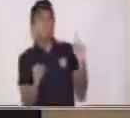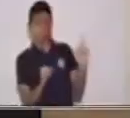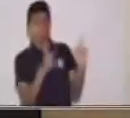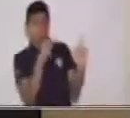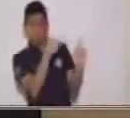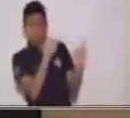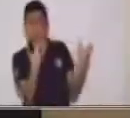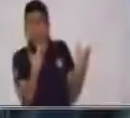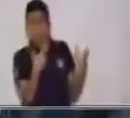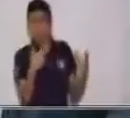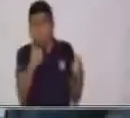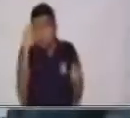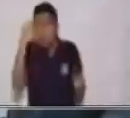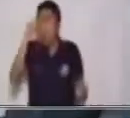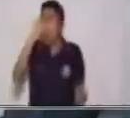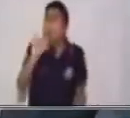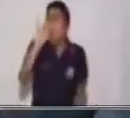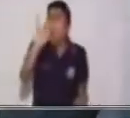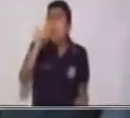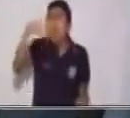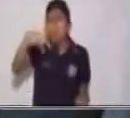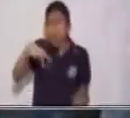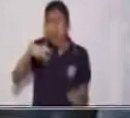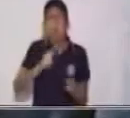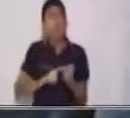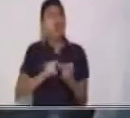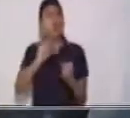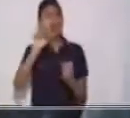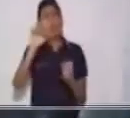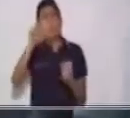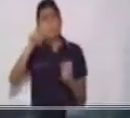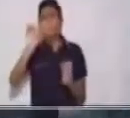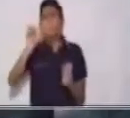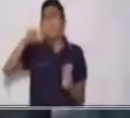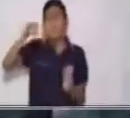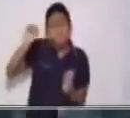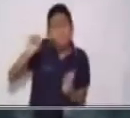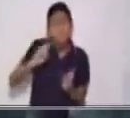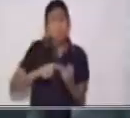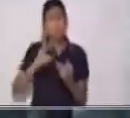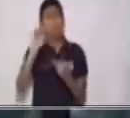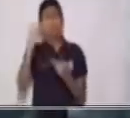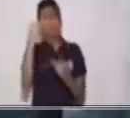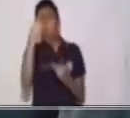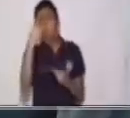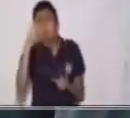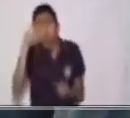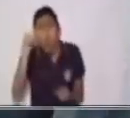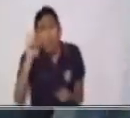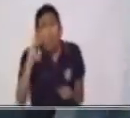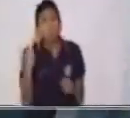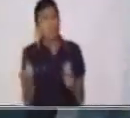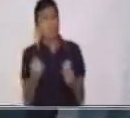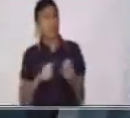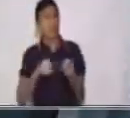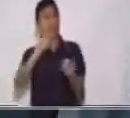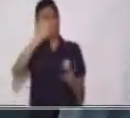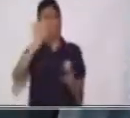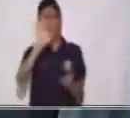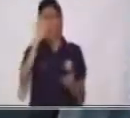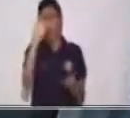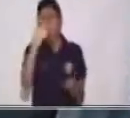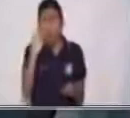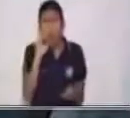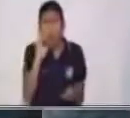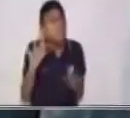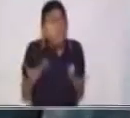que es Juan, Memo, Oscar o José? Vamos a ver.